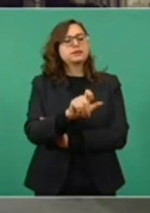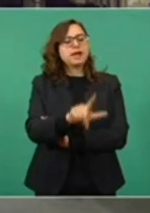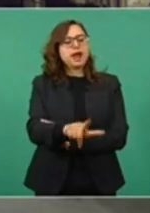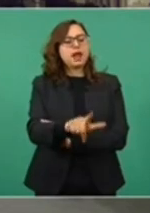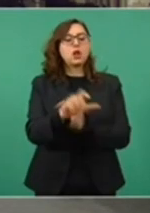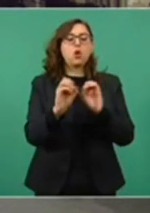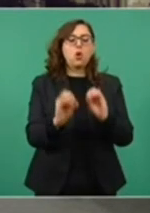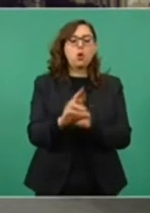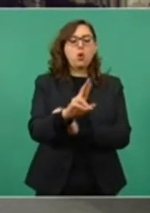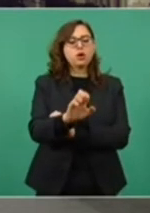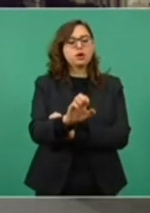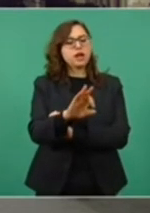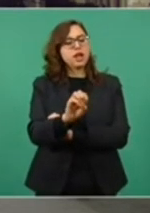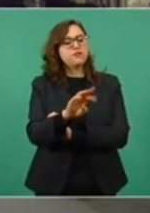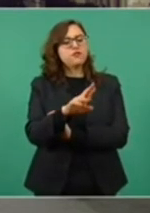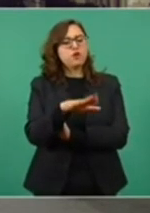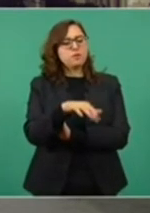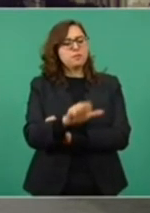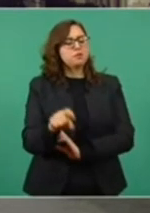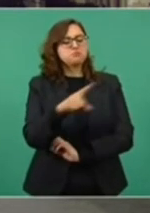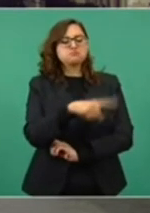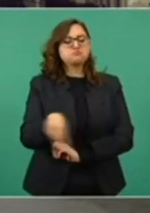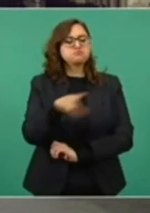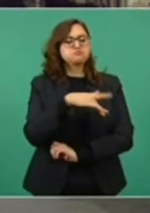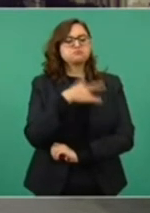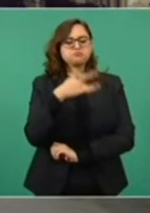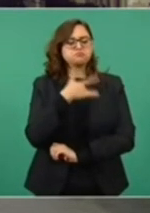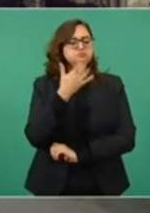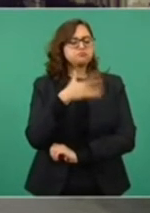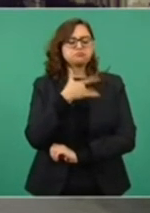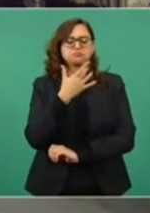O el Reforma, el que les guste, que es lo mismo,